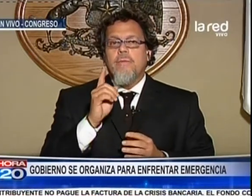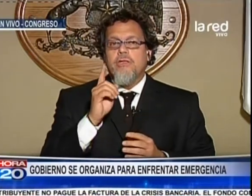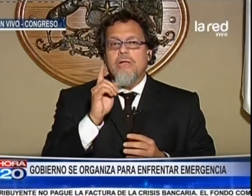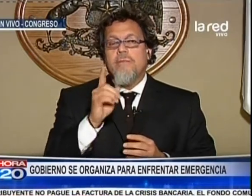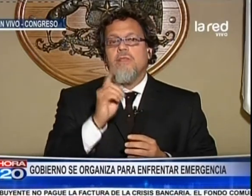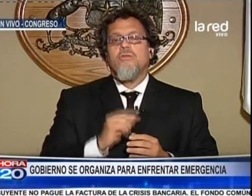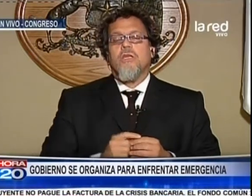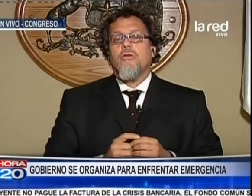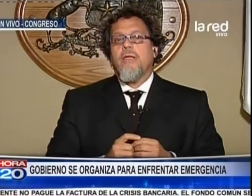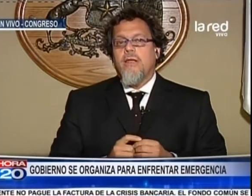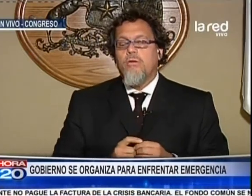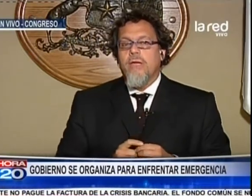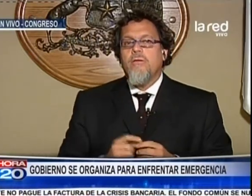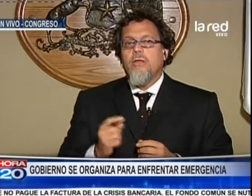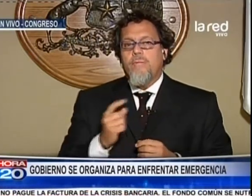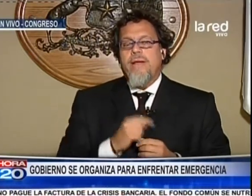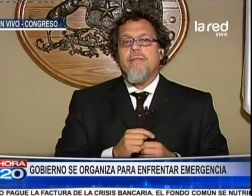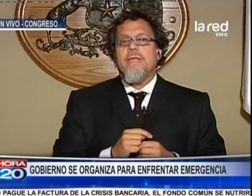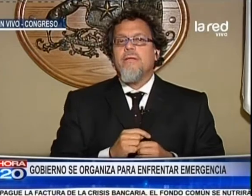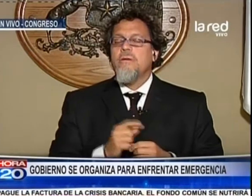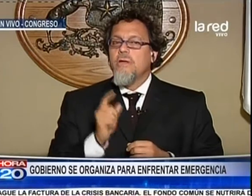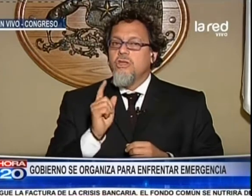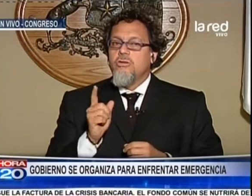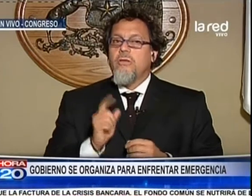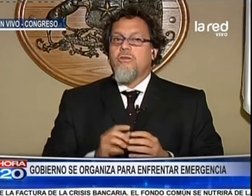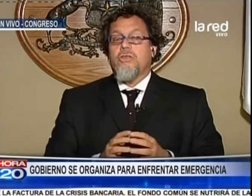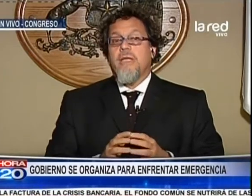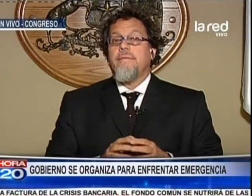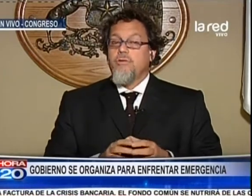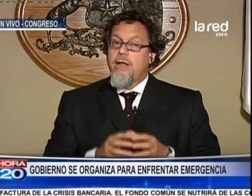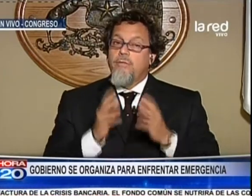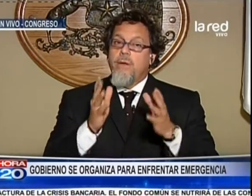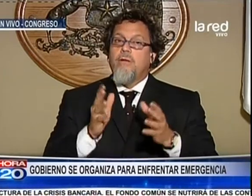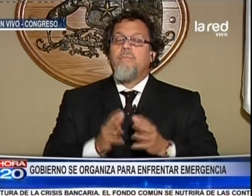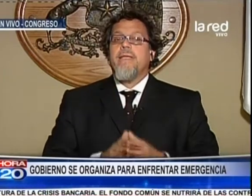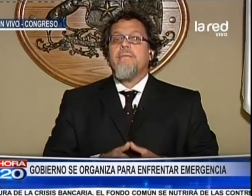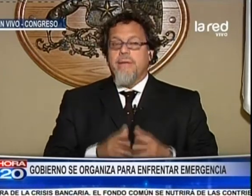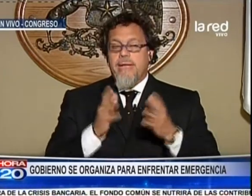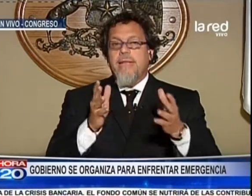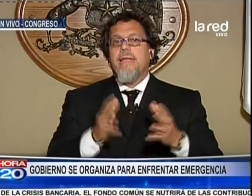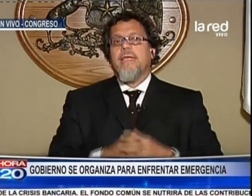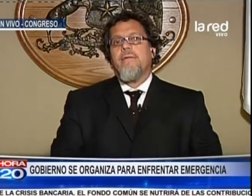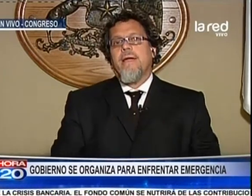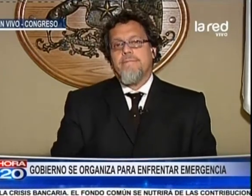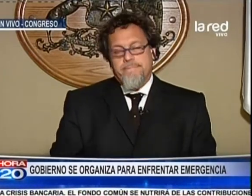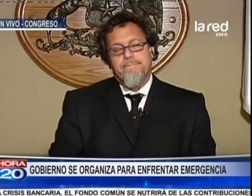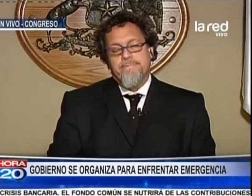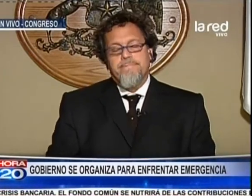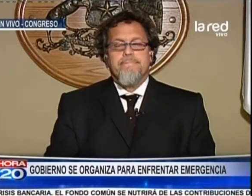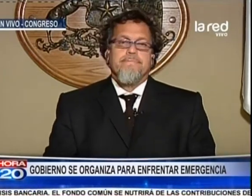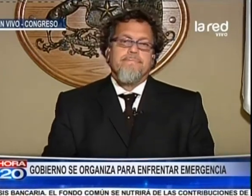y que no depende solamente de un sector que es el gobierno ni de los parlamentarios sino de la sociedad. Y ojalá nos puedan acompañar a la ley de las quebradas. Muy bien.